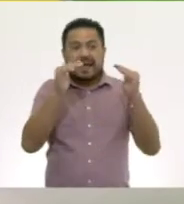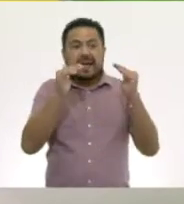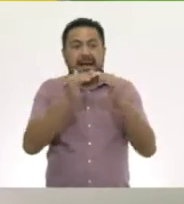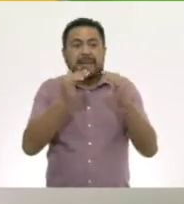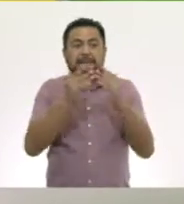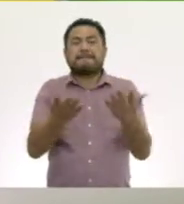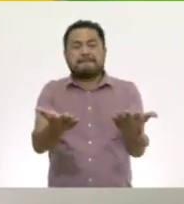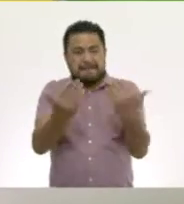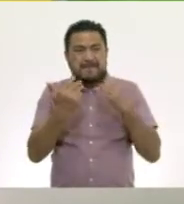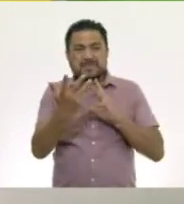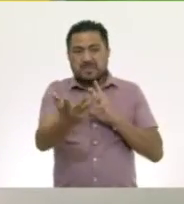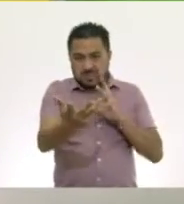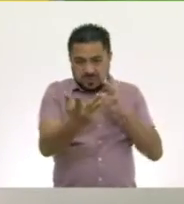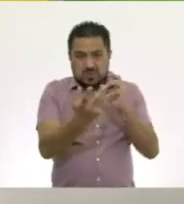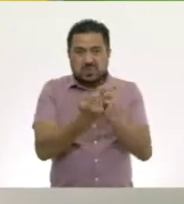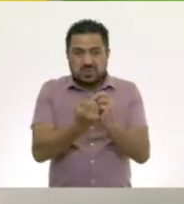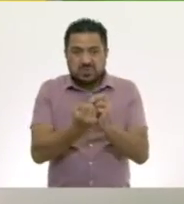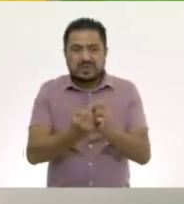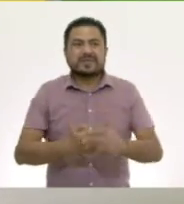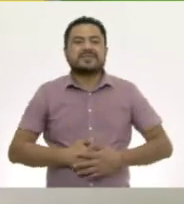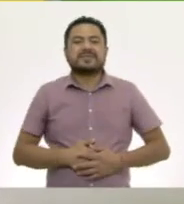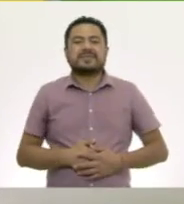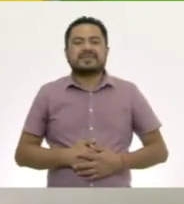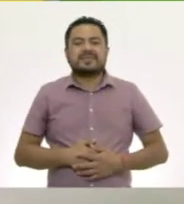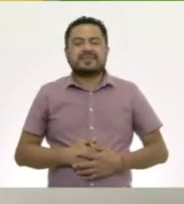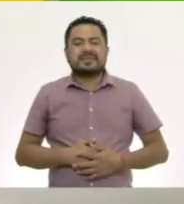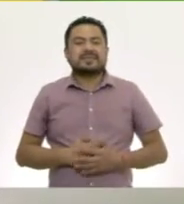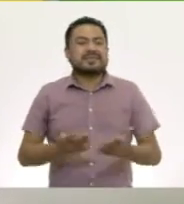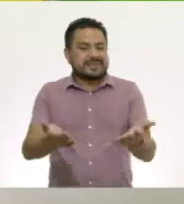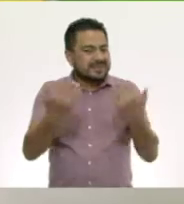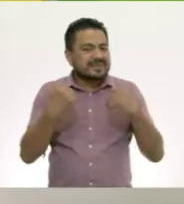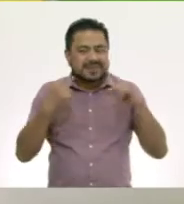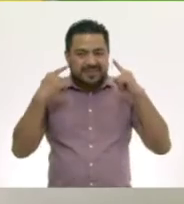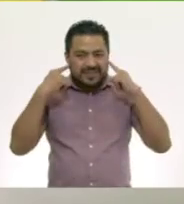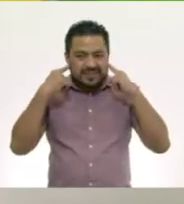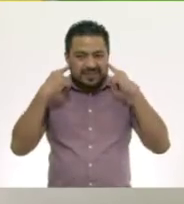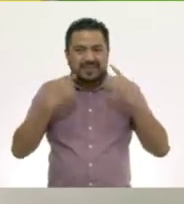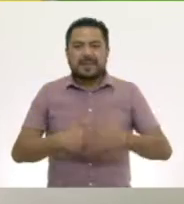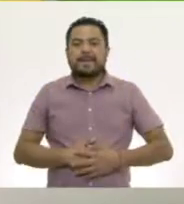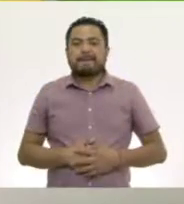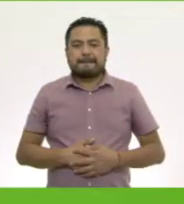anímense a hacerlo junto con nosotras. ¡Que suene la música!